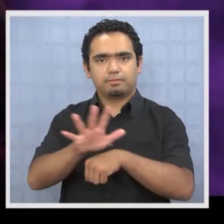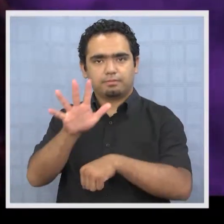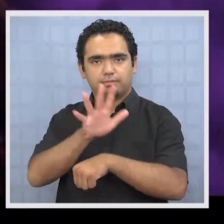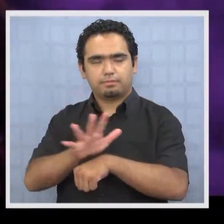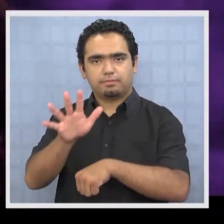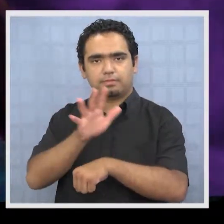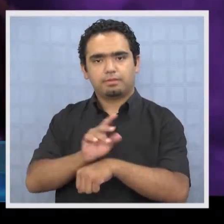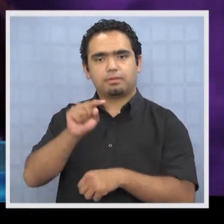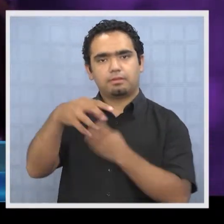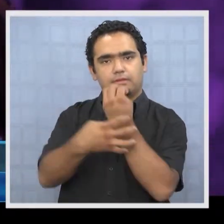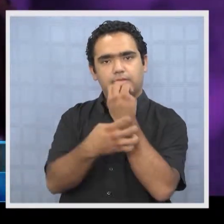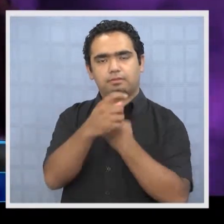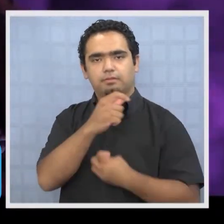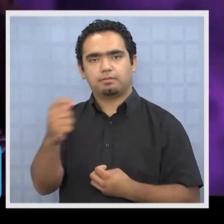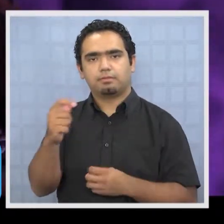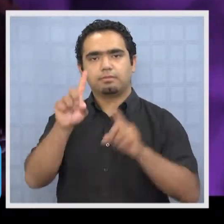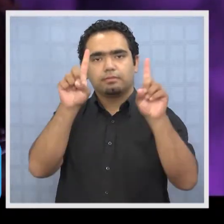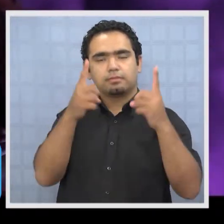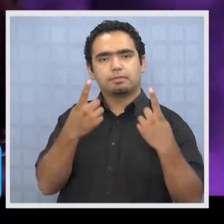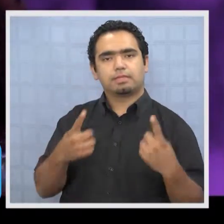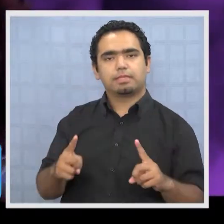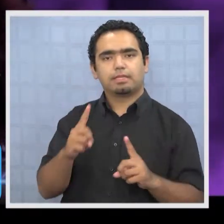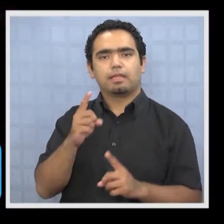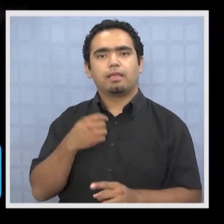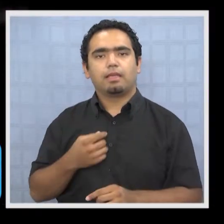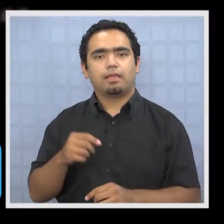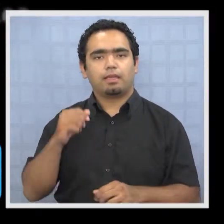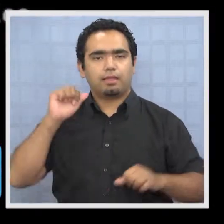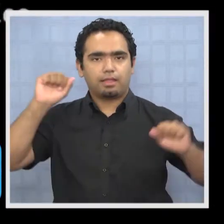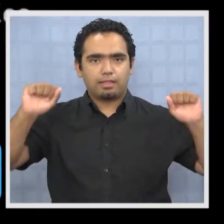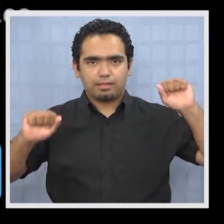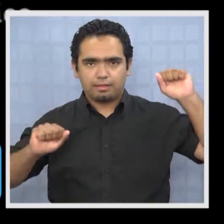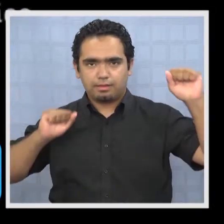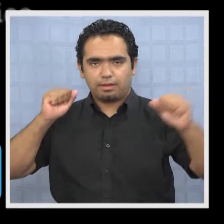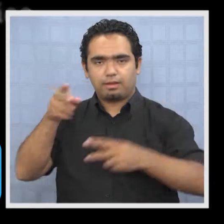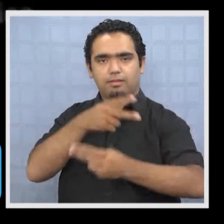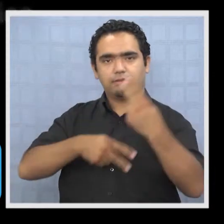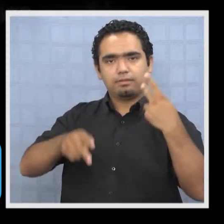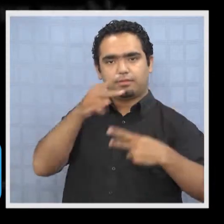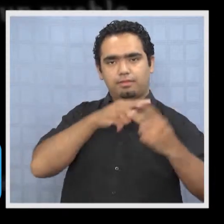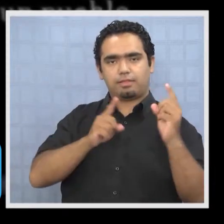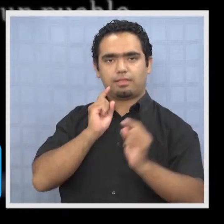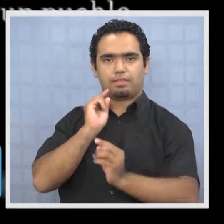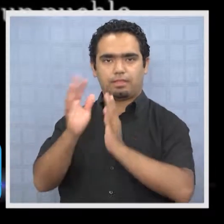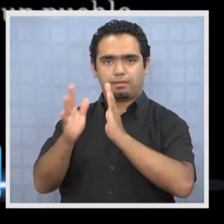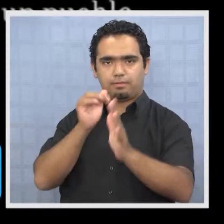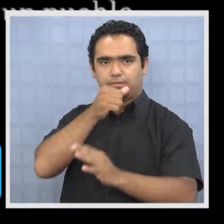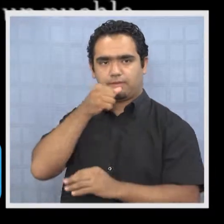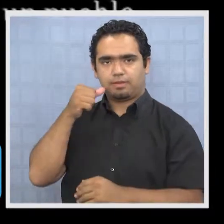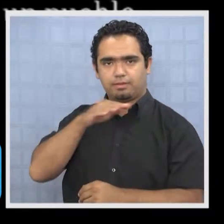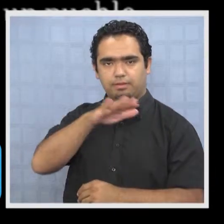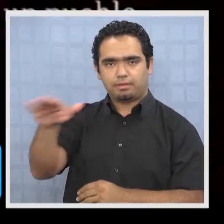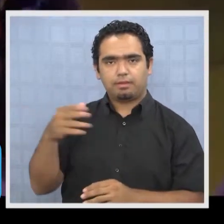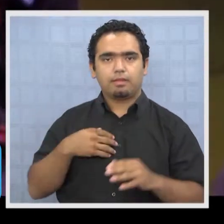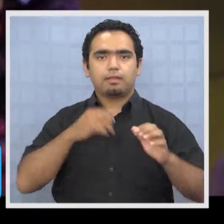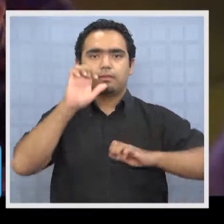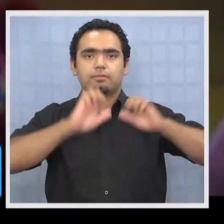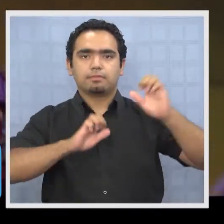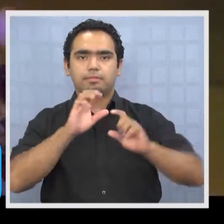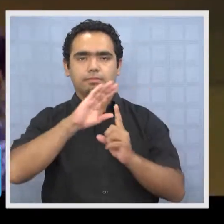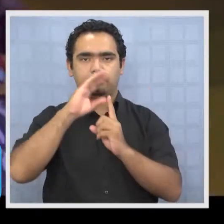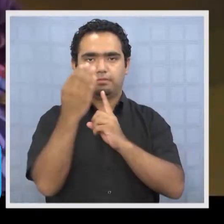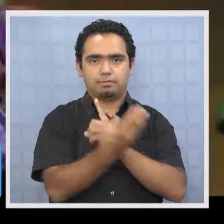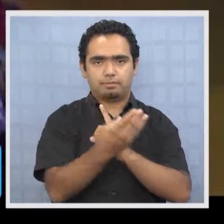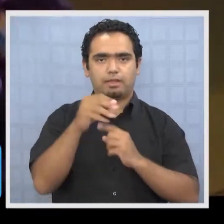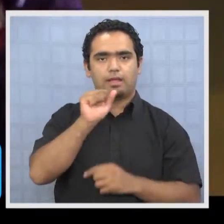Tres presentaciones tendrá en la región el musical Tirana, la leyenda del Tamarugal, obra creada y producida por la empresa cultural